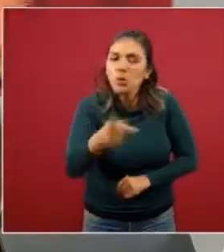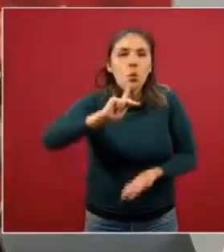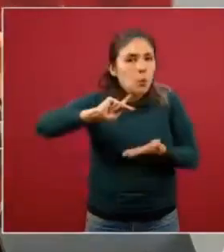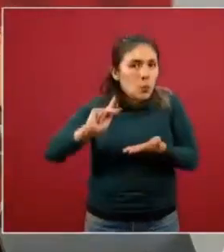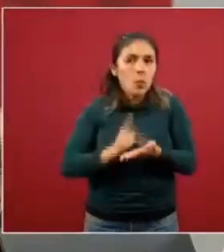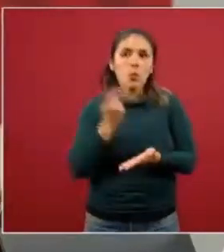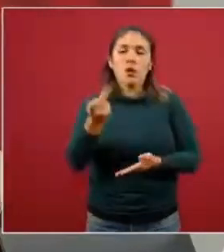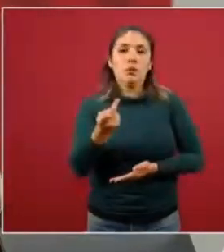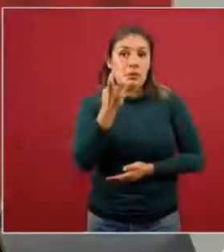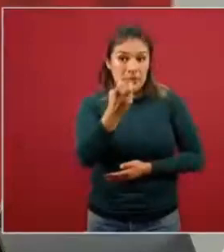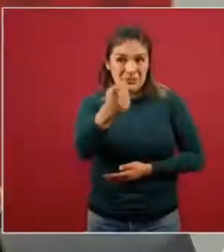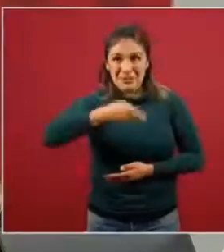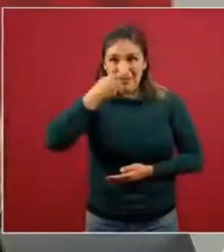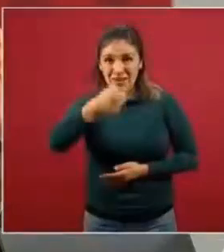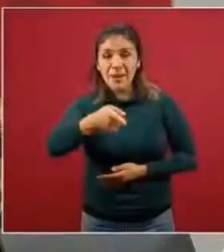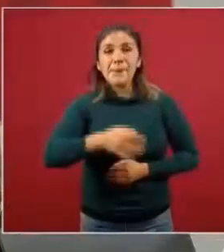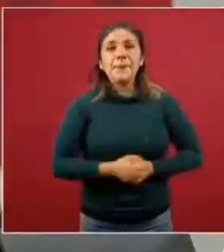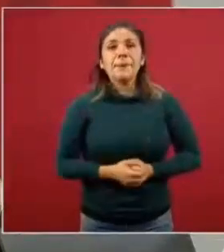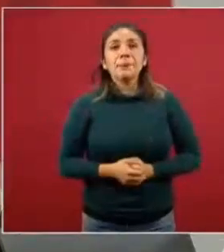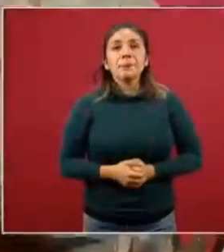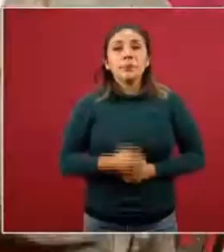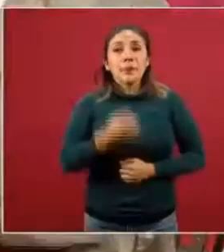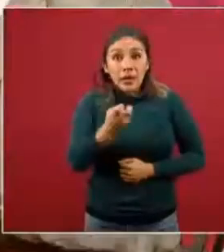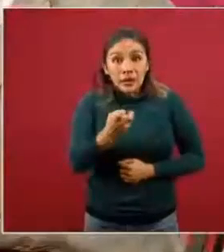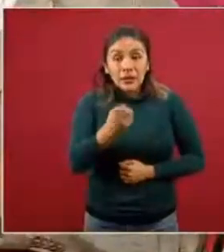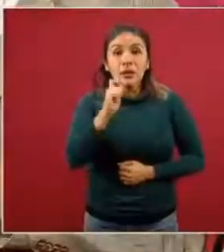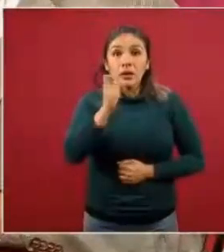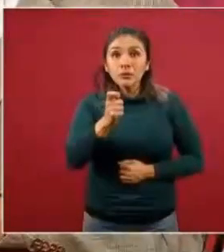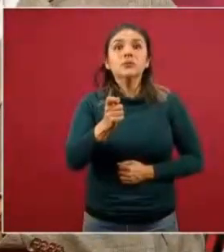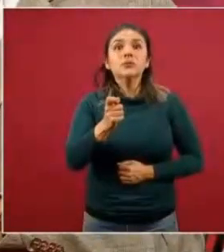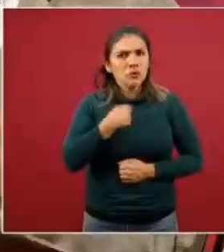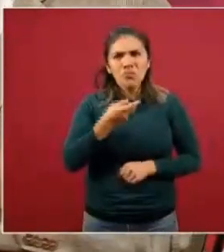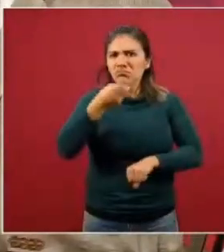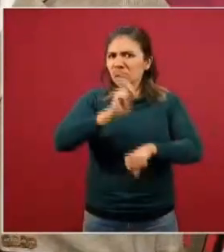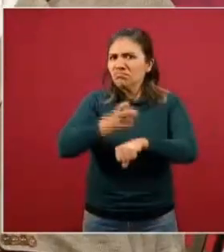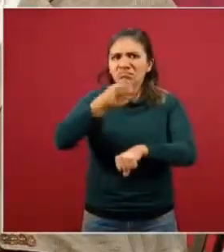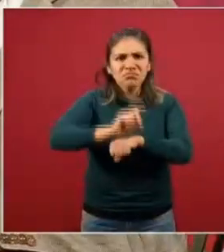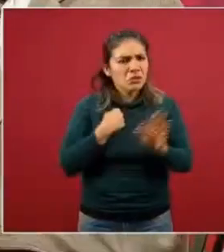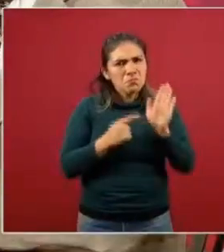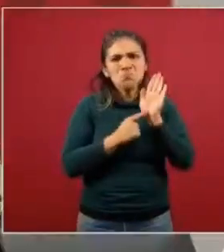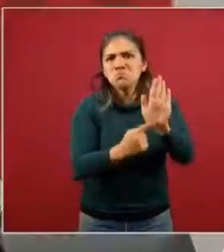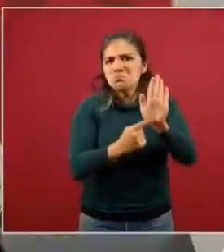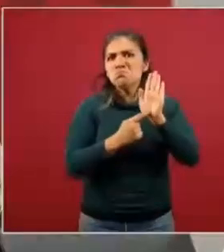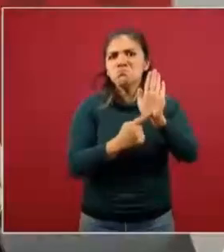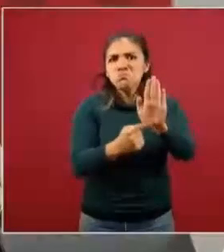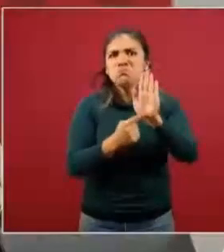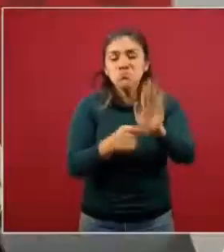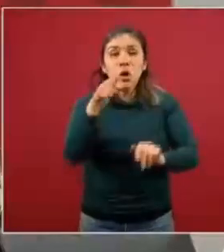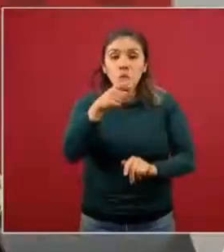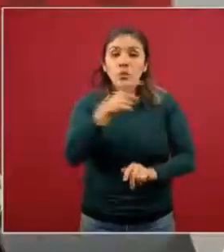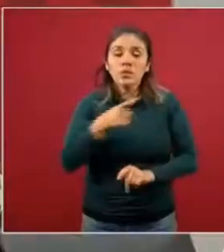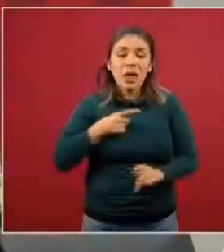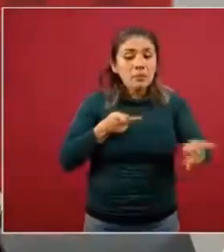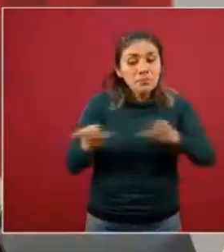Ah, por cierto, sobre lo que usted decía. Esto es muy consistentemente presentado todas las tardes casi, ¿no? Entonces, preparémonos para una